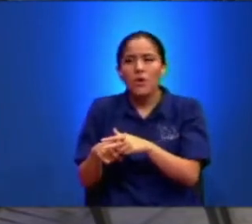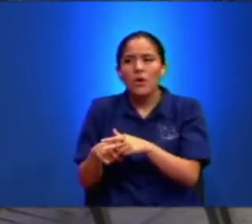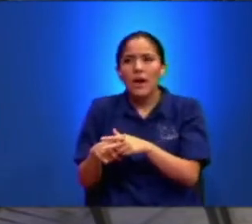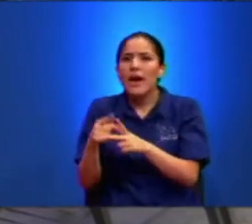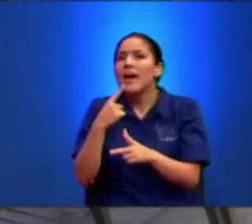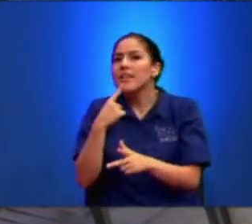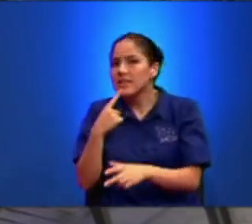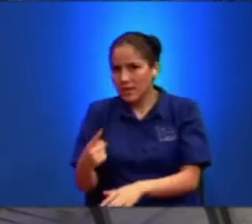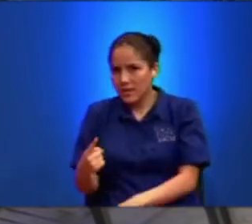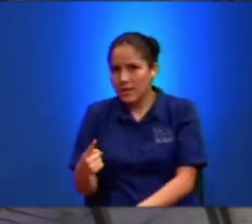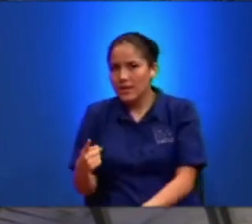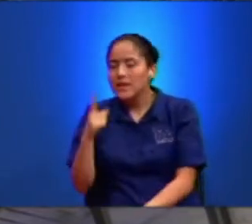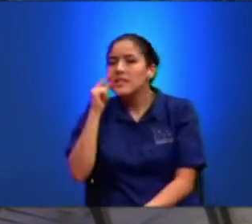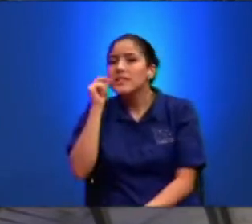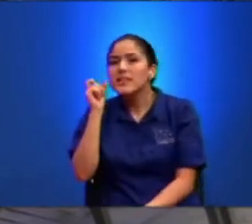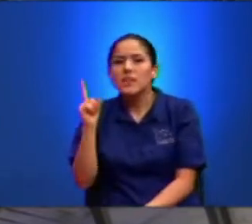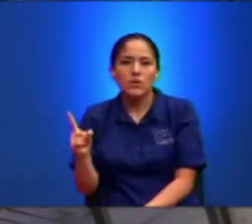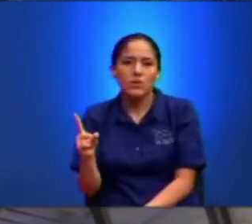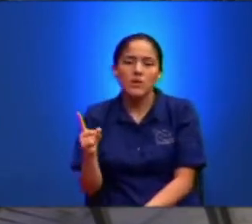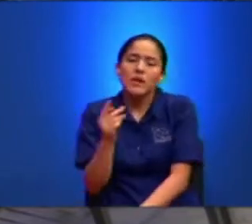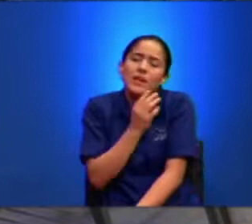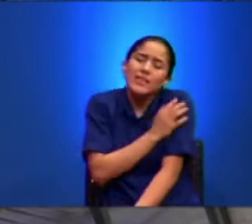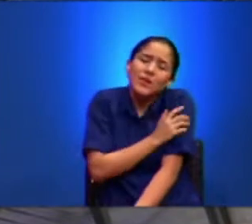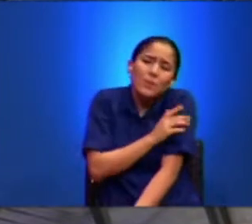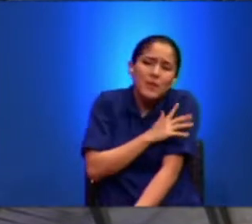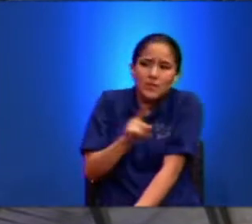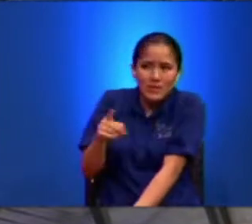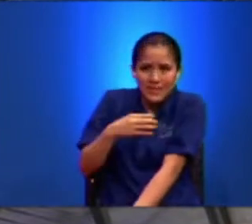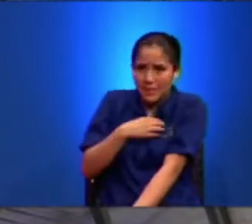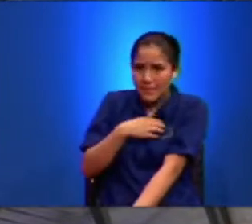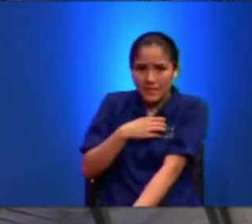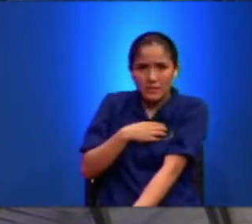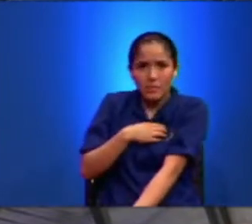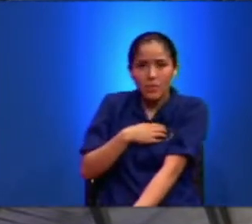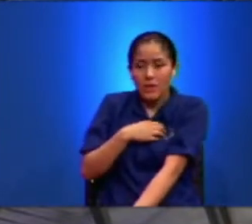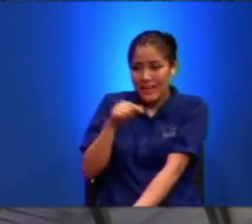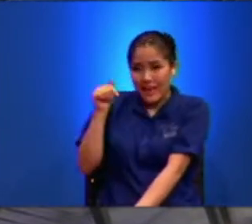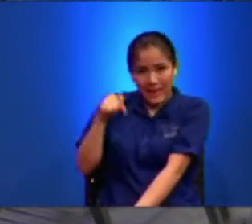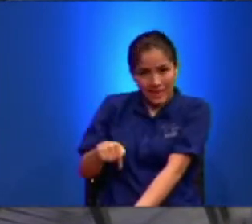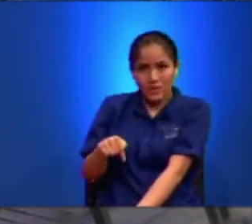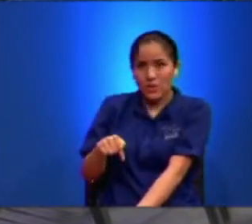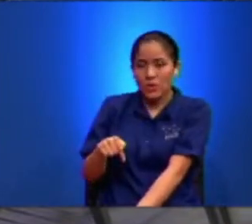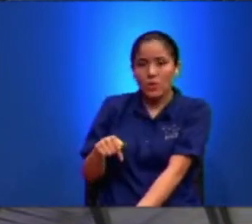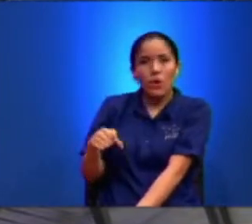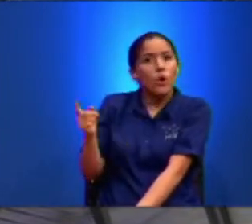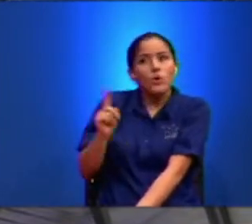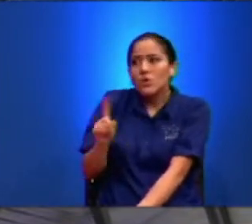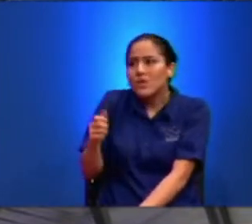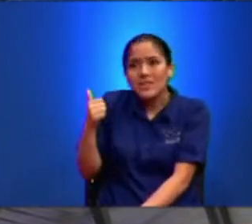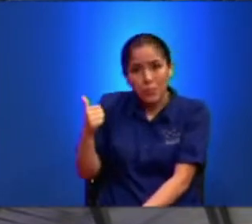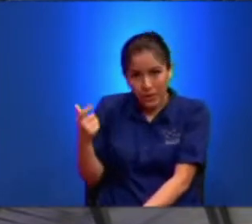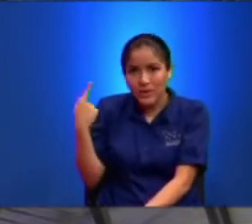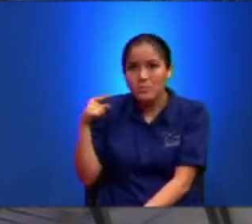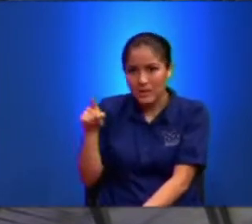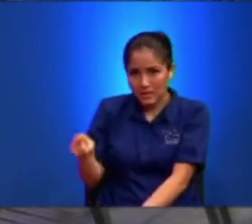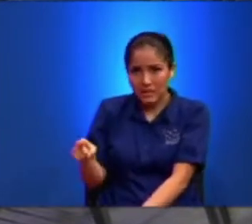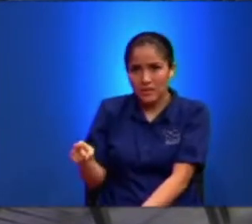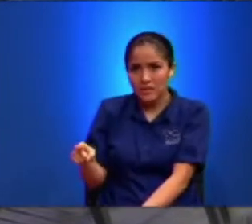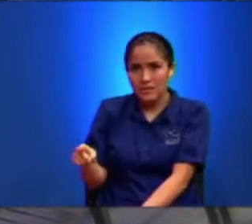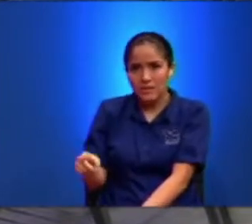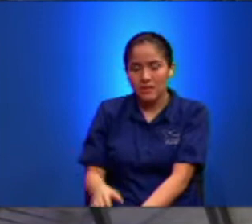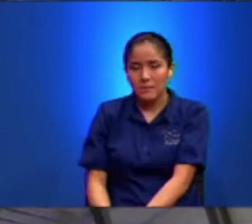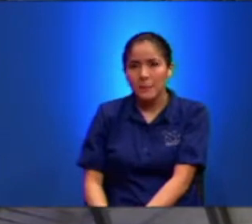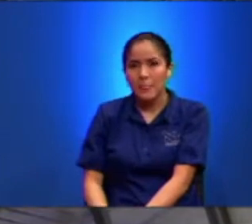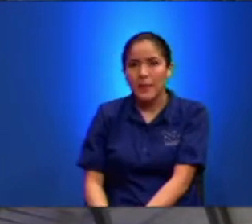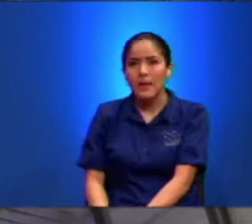Señor Ten compasión de ti En ninguna manera Esto te Te acontezca Pero Pedro